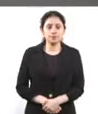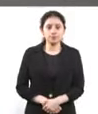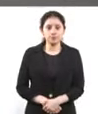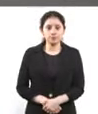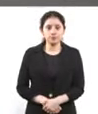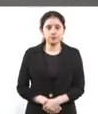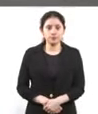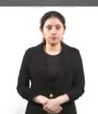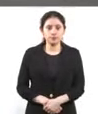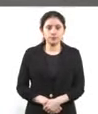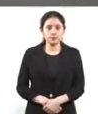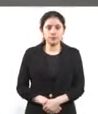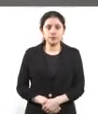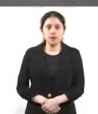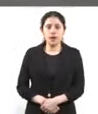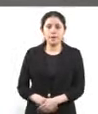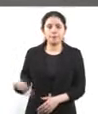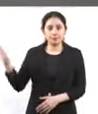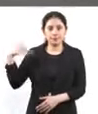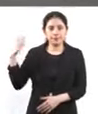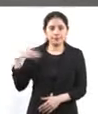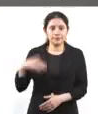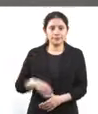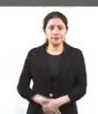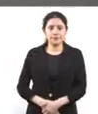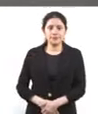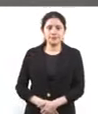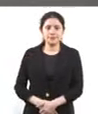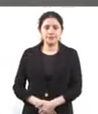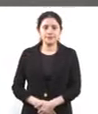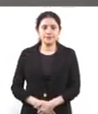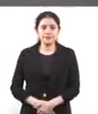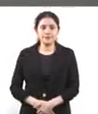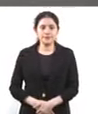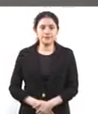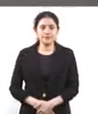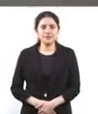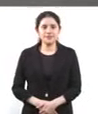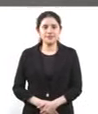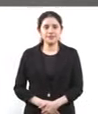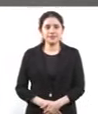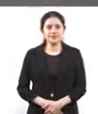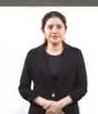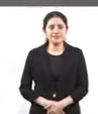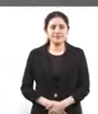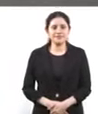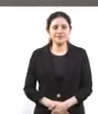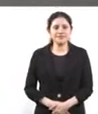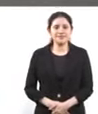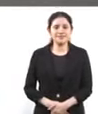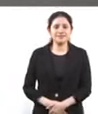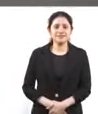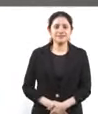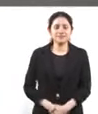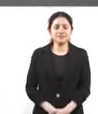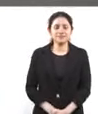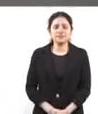Okay. Well, here. A ver, come here, Claudia. on, Natalie. ¿Qué es?